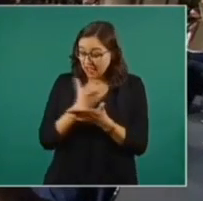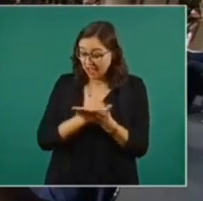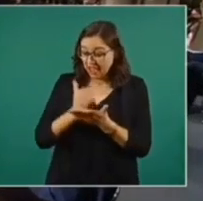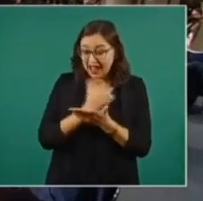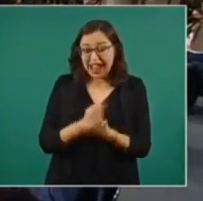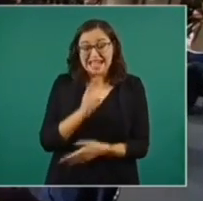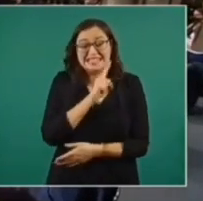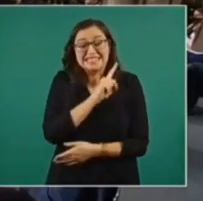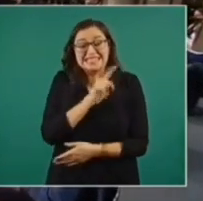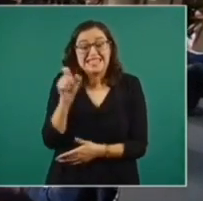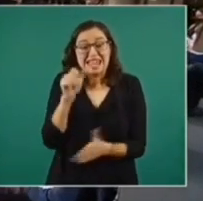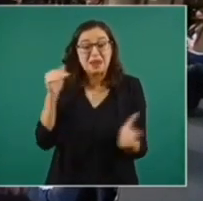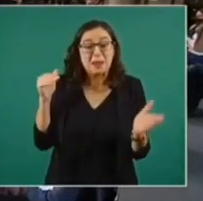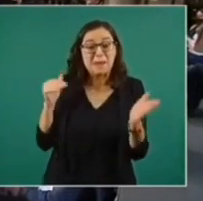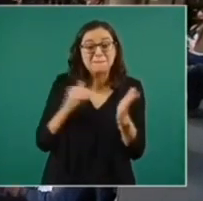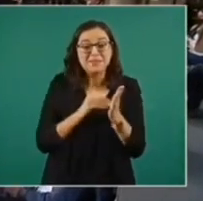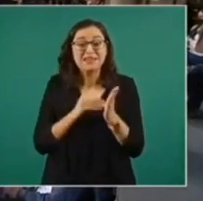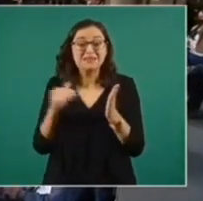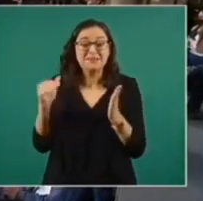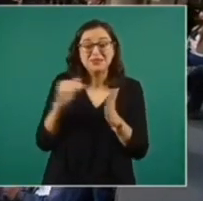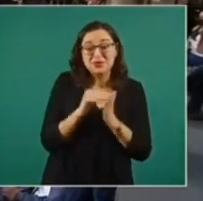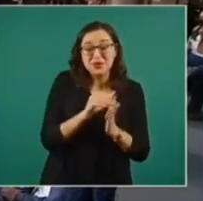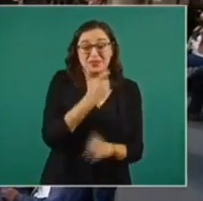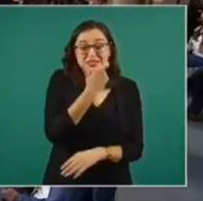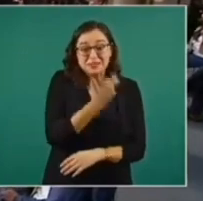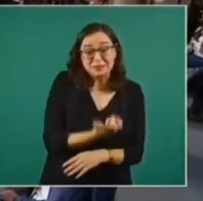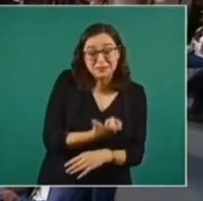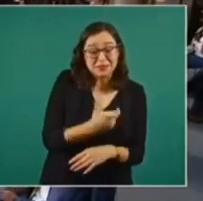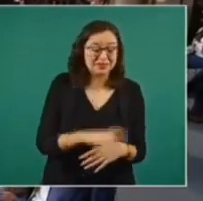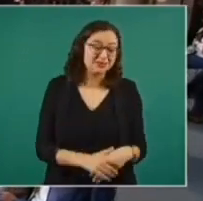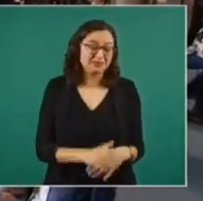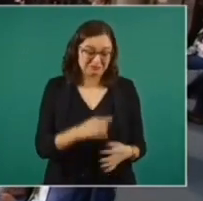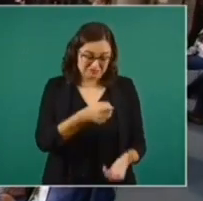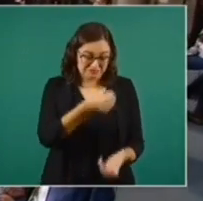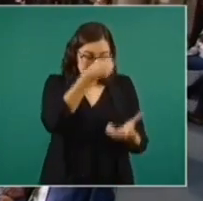estamos hablando del presupuesto de cinco estados.